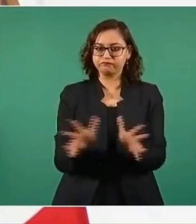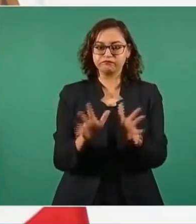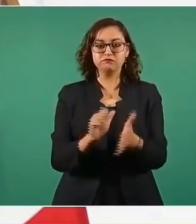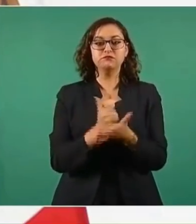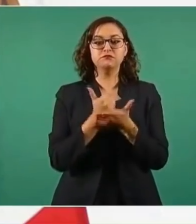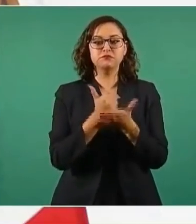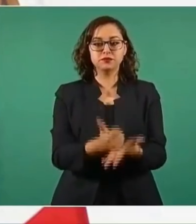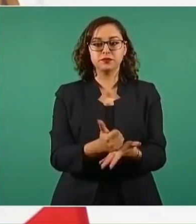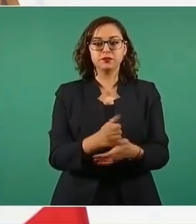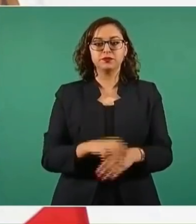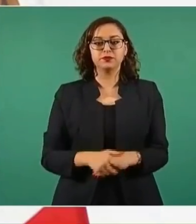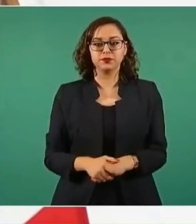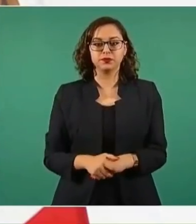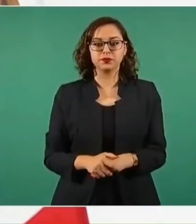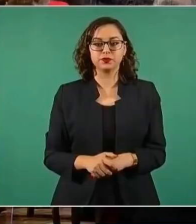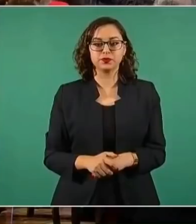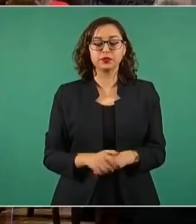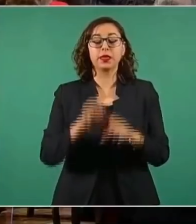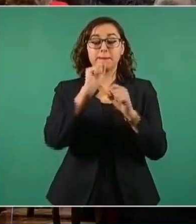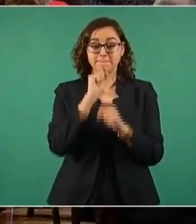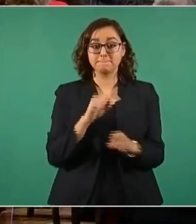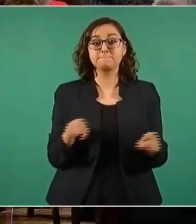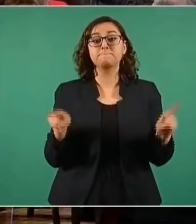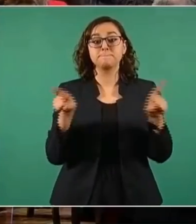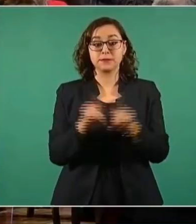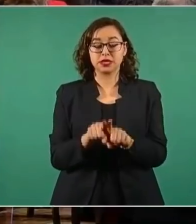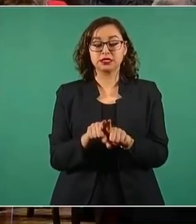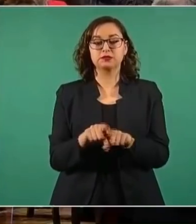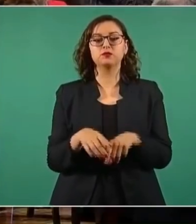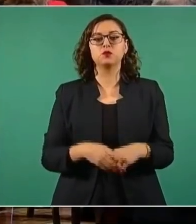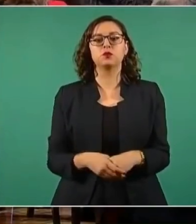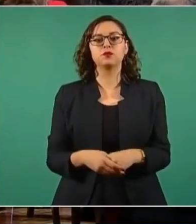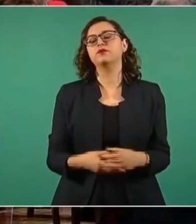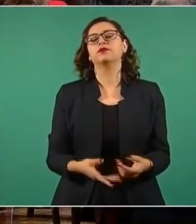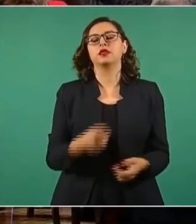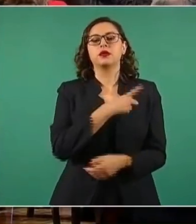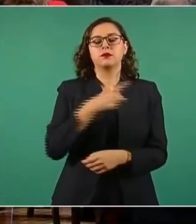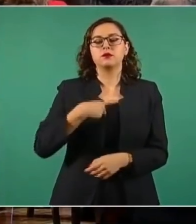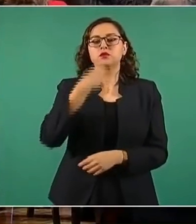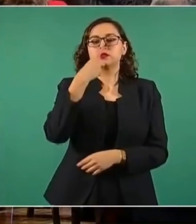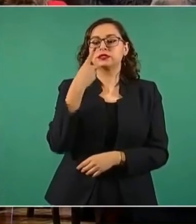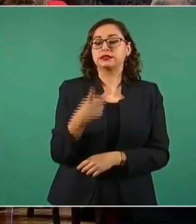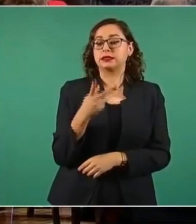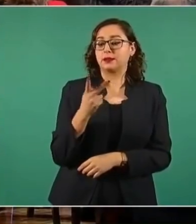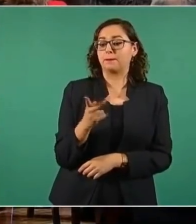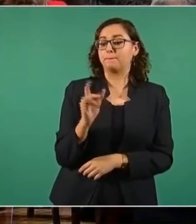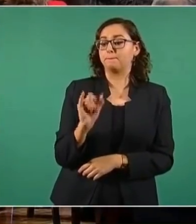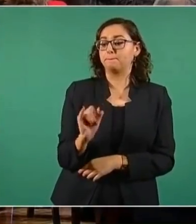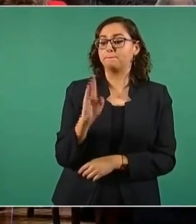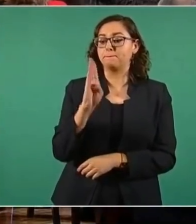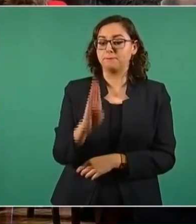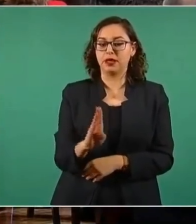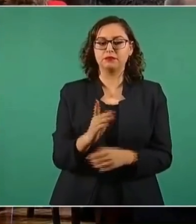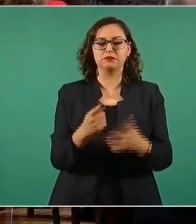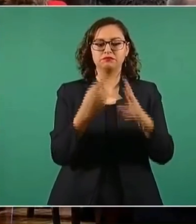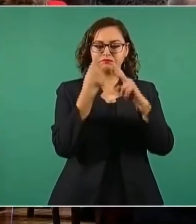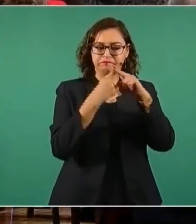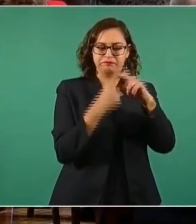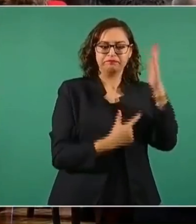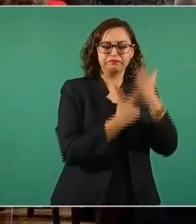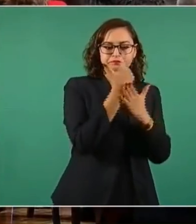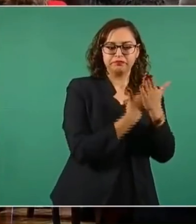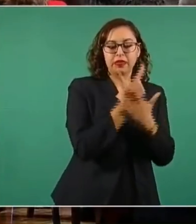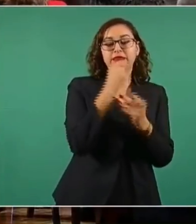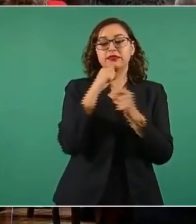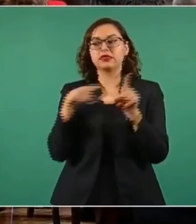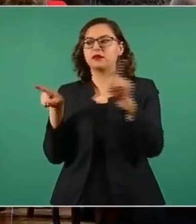Como indicador alternativo y complementario al Producto Interno Bruto, se está elaborando el Índice de Bienestar. Se lleva